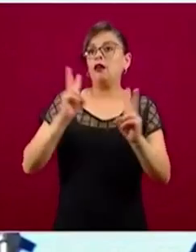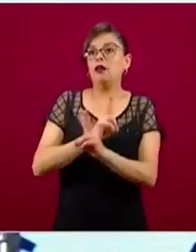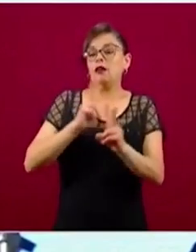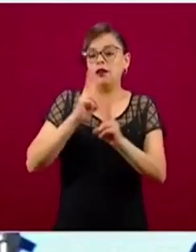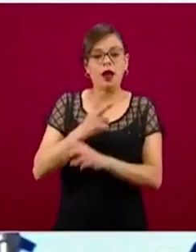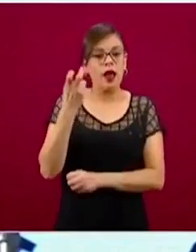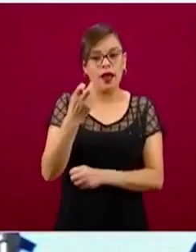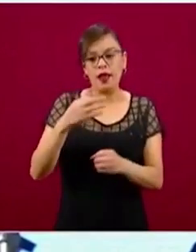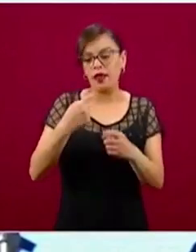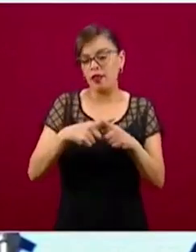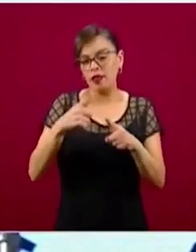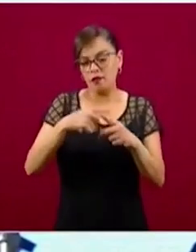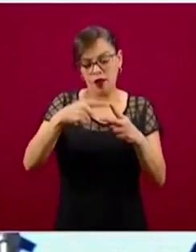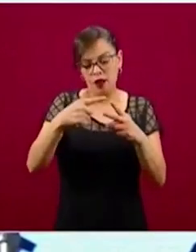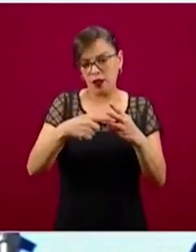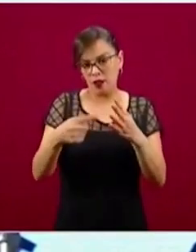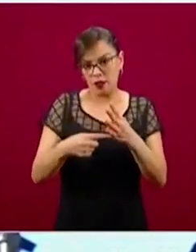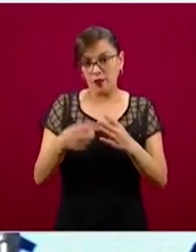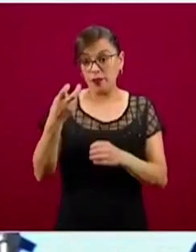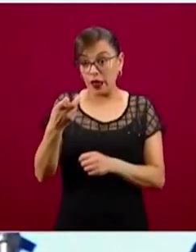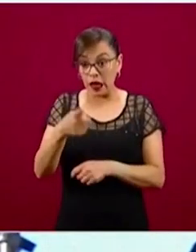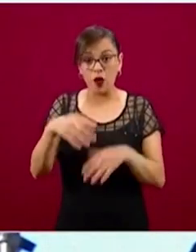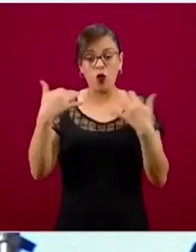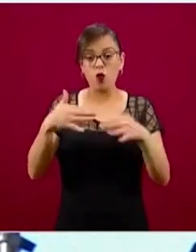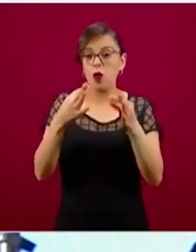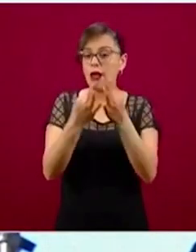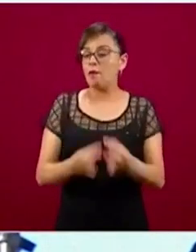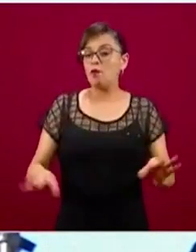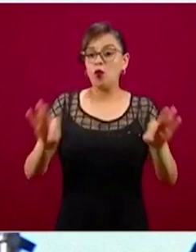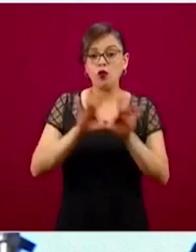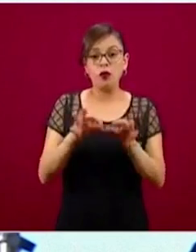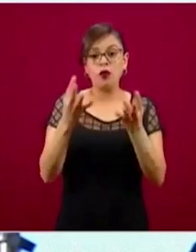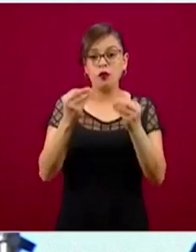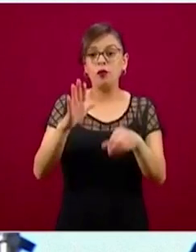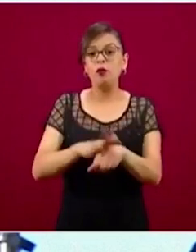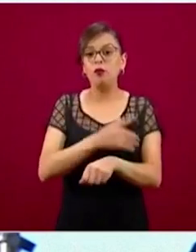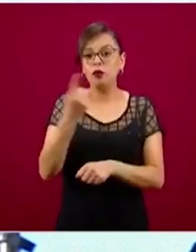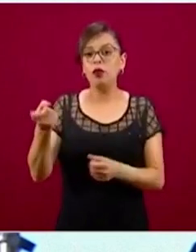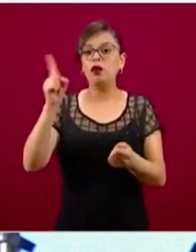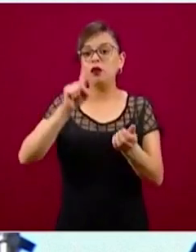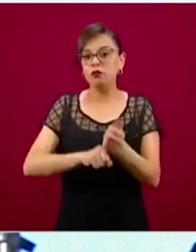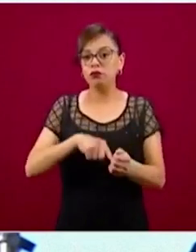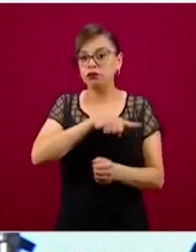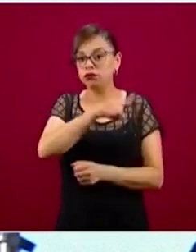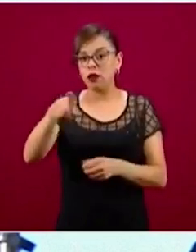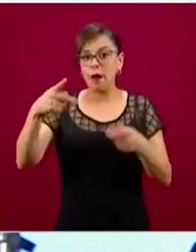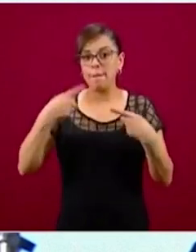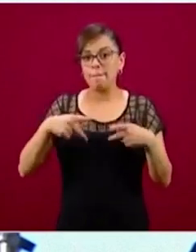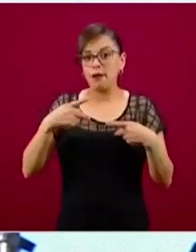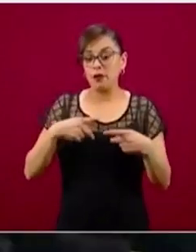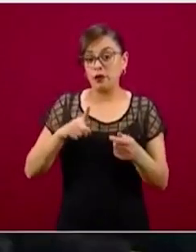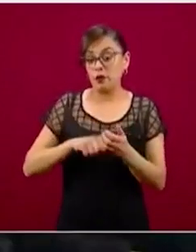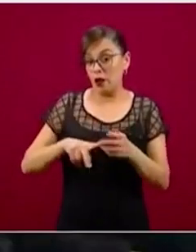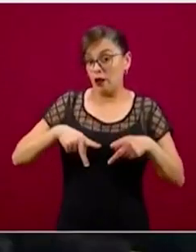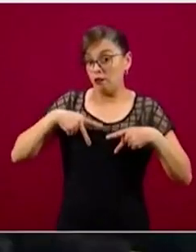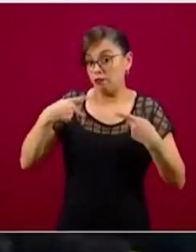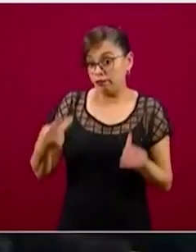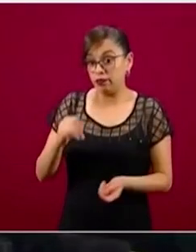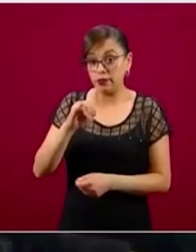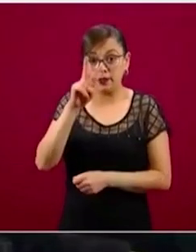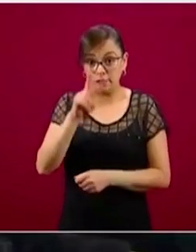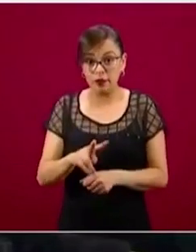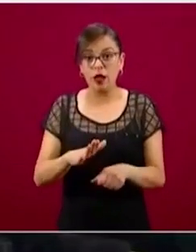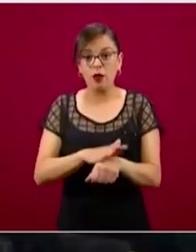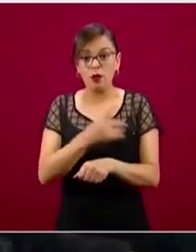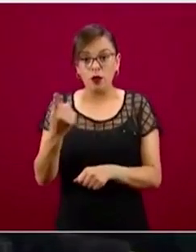Este es muy importante porque es un índice de vulnerabilidad compuesto que se obtiene de